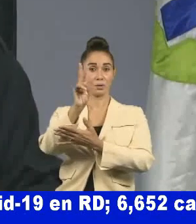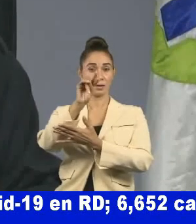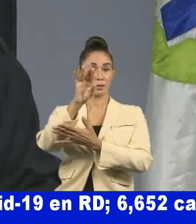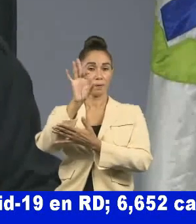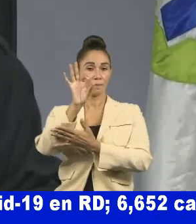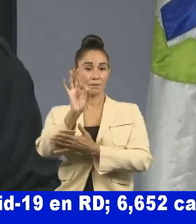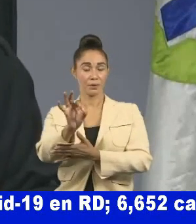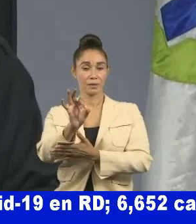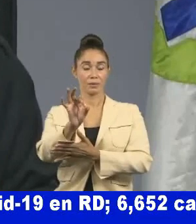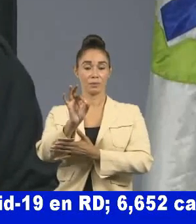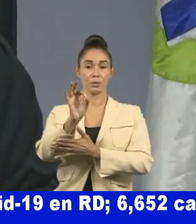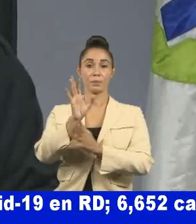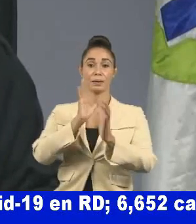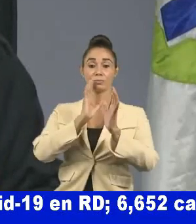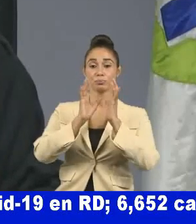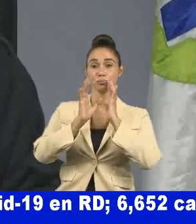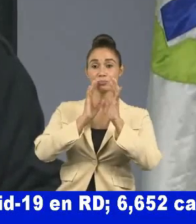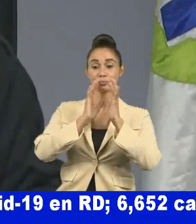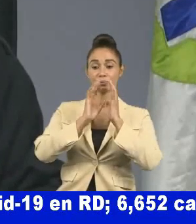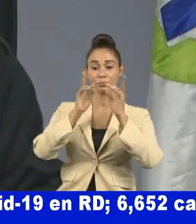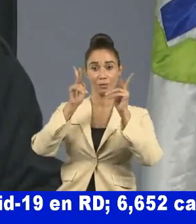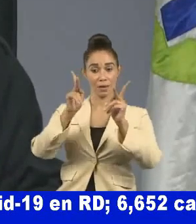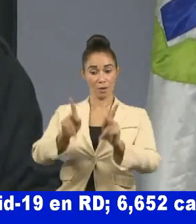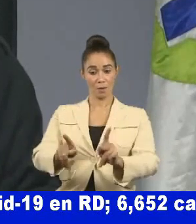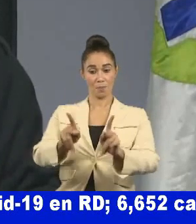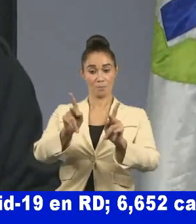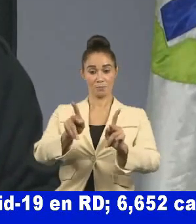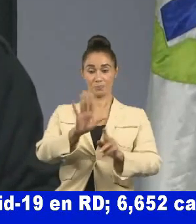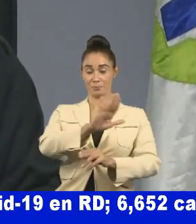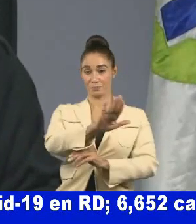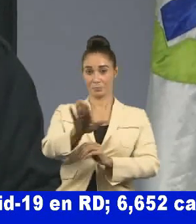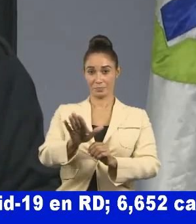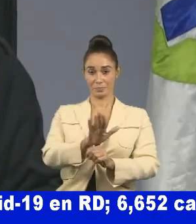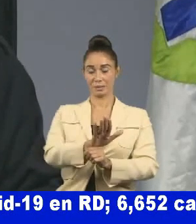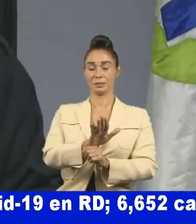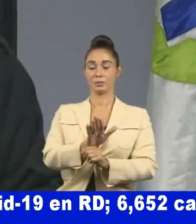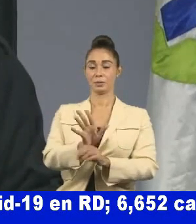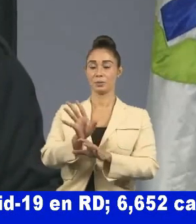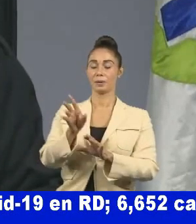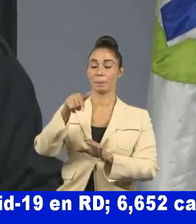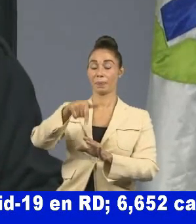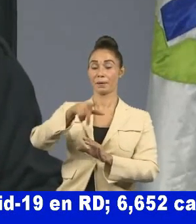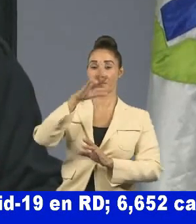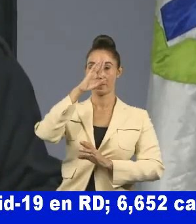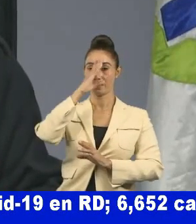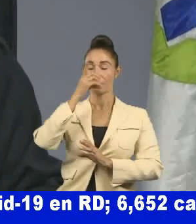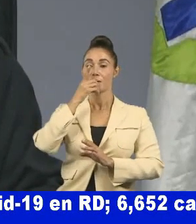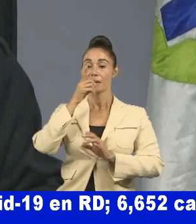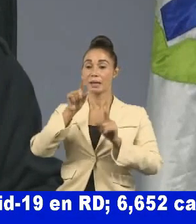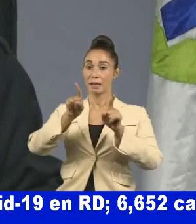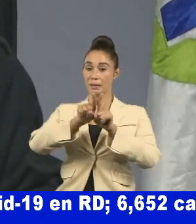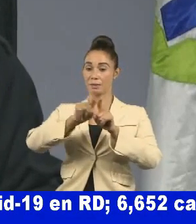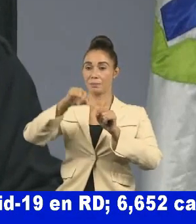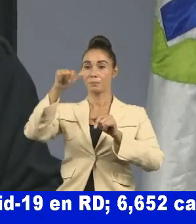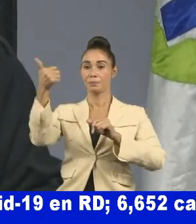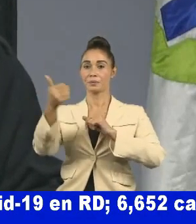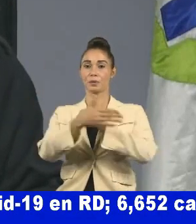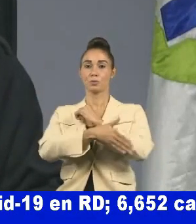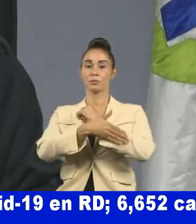interacciones con ciudadanos dentro del país y fuera de él.